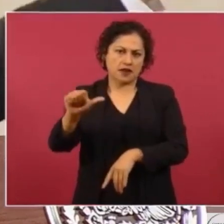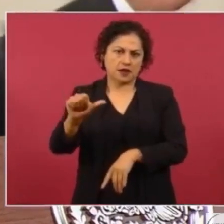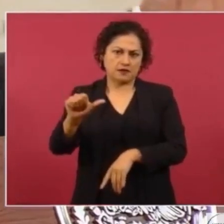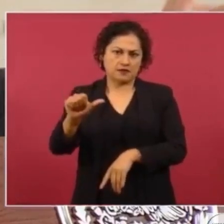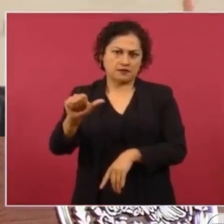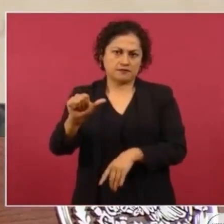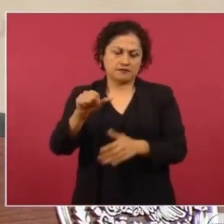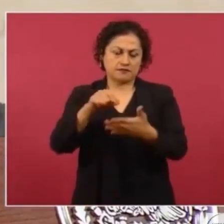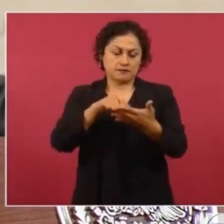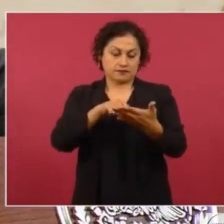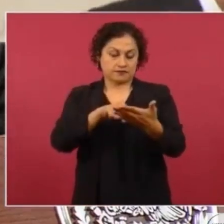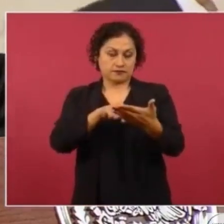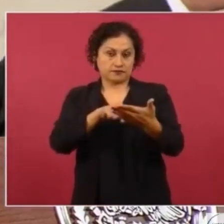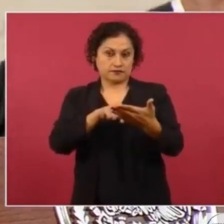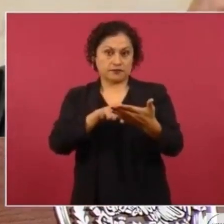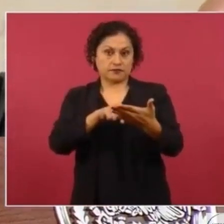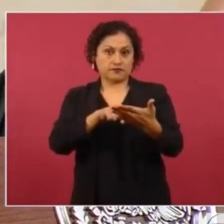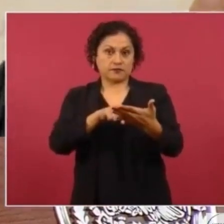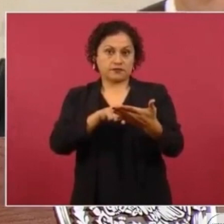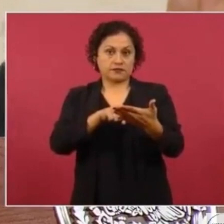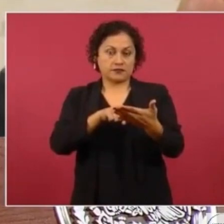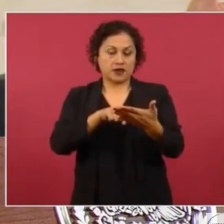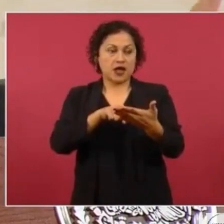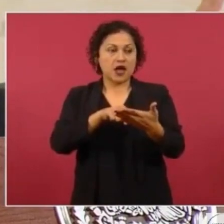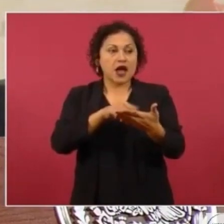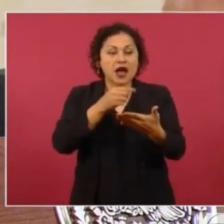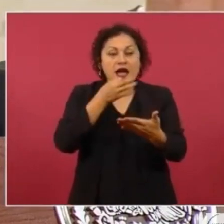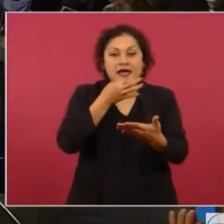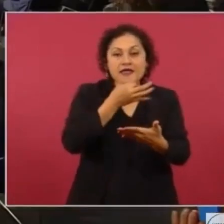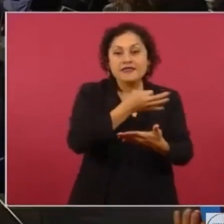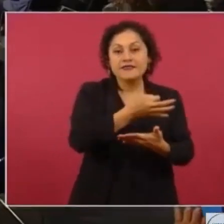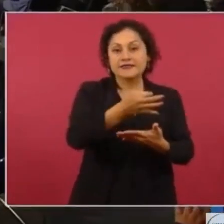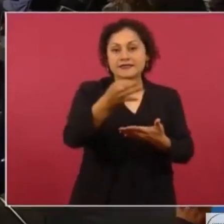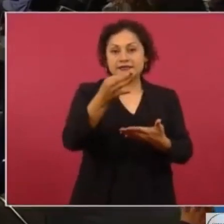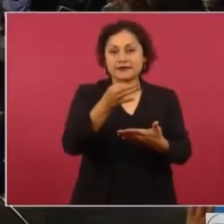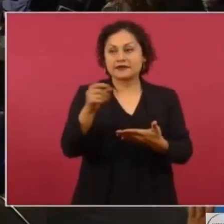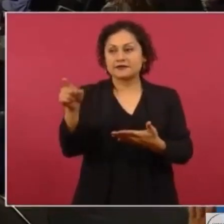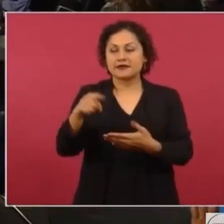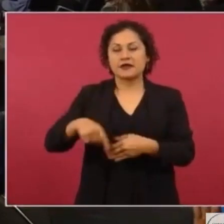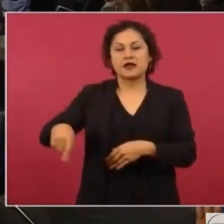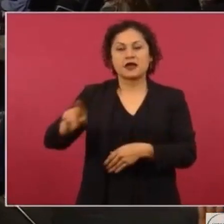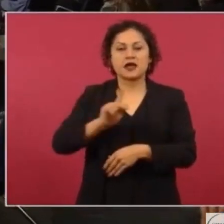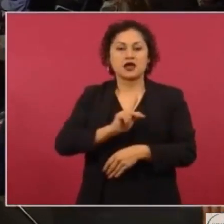sale toda la asociación de jueces